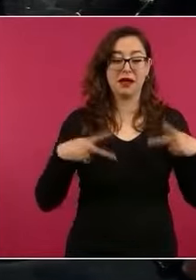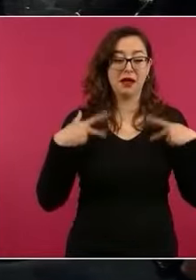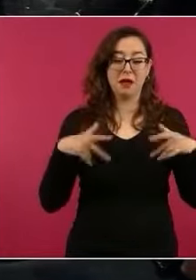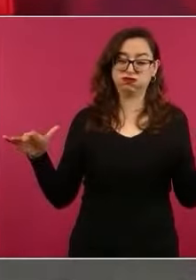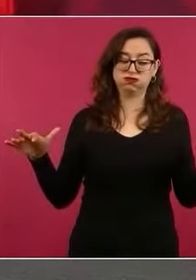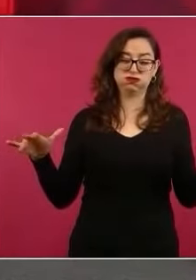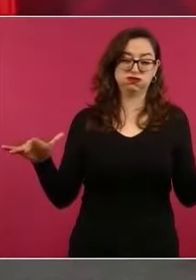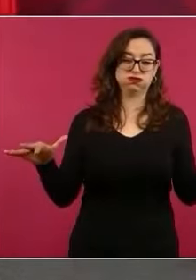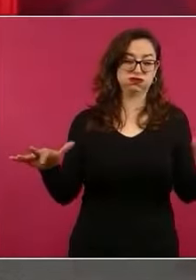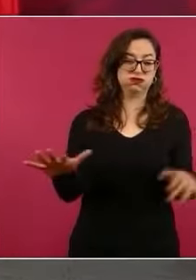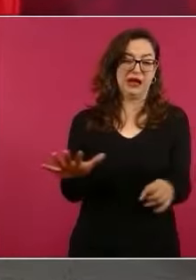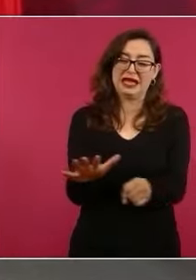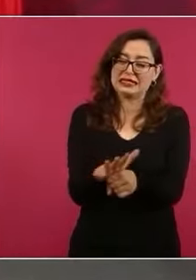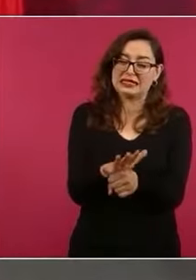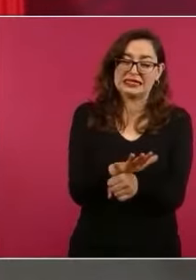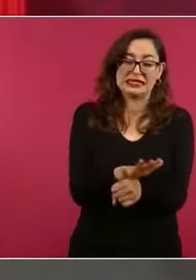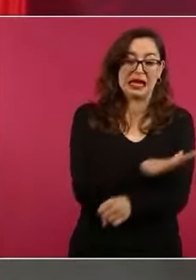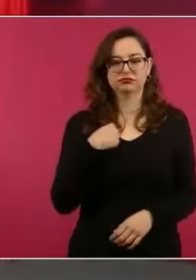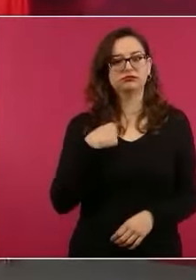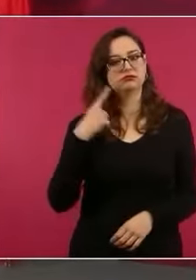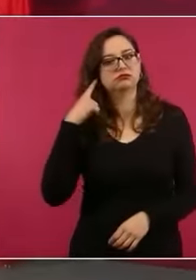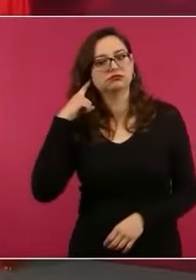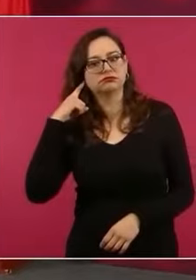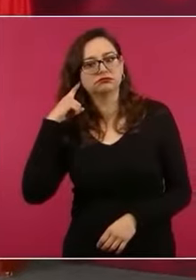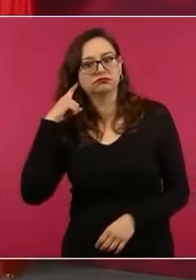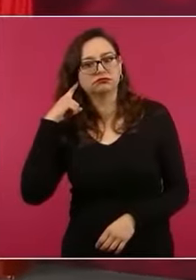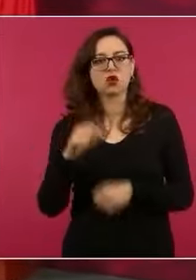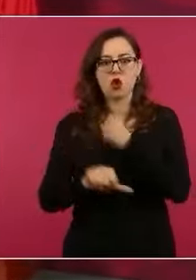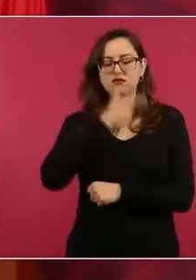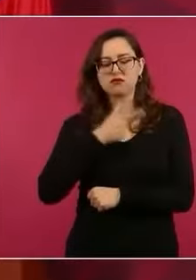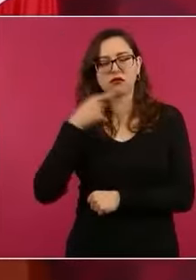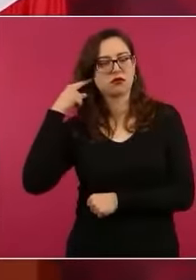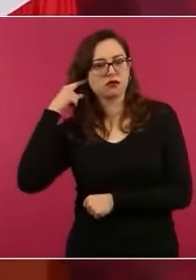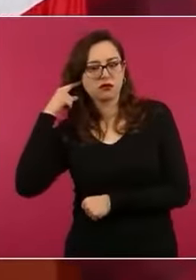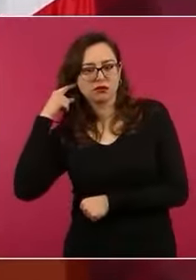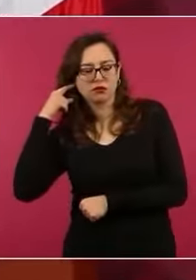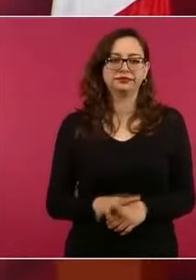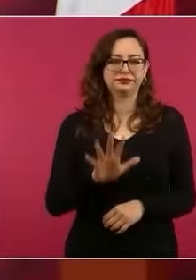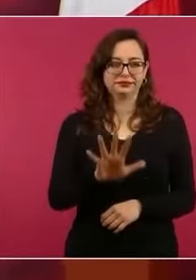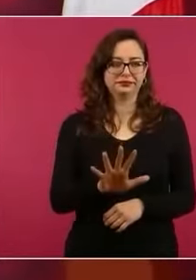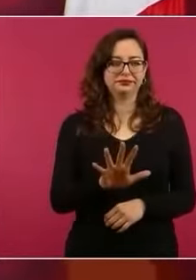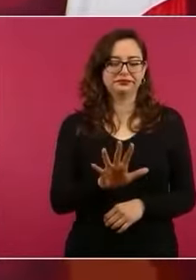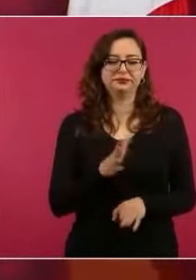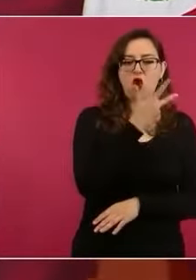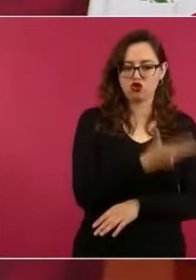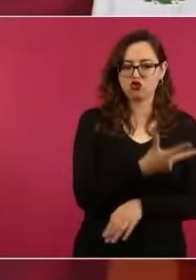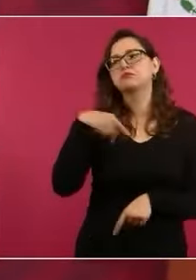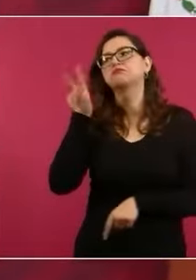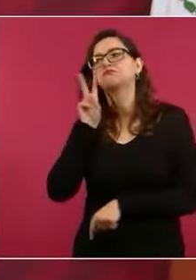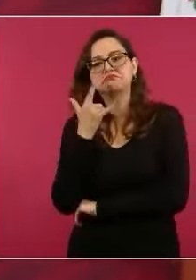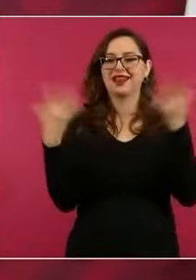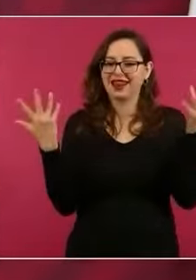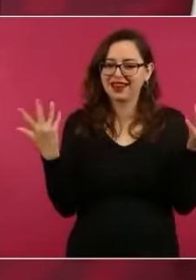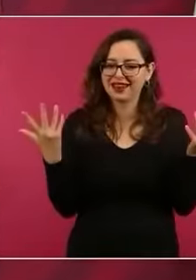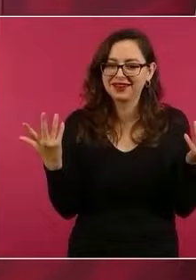pero mucho, muy lleno. Este, sí me paré para como a las 11. Bueno, desde las 8, desde que empezaron, estuve ahí,